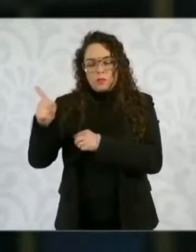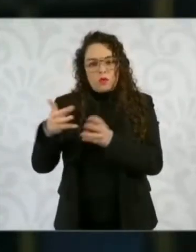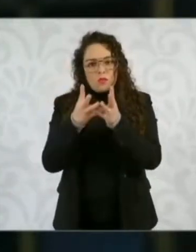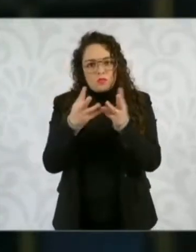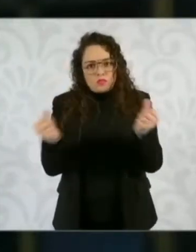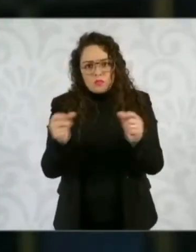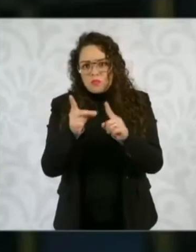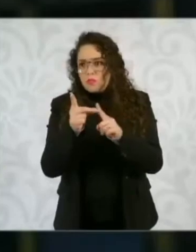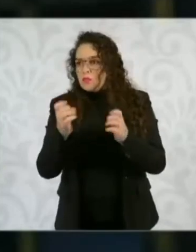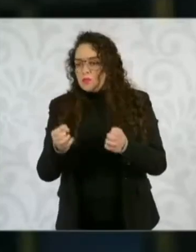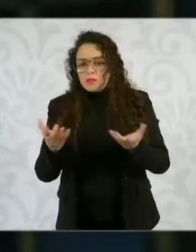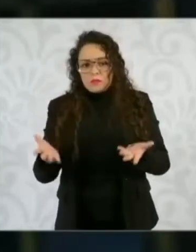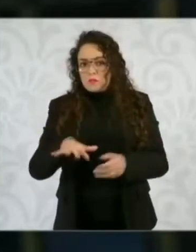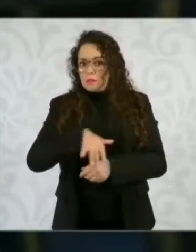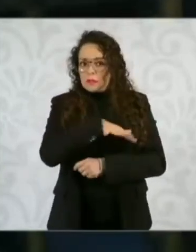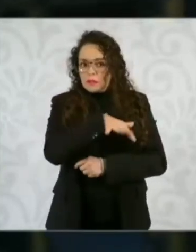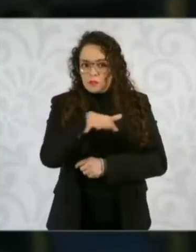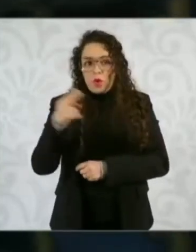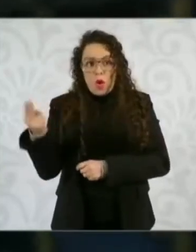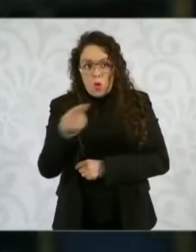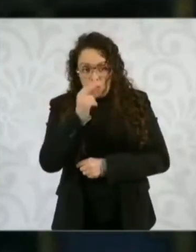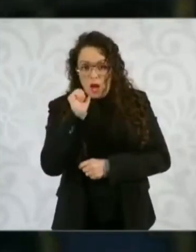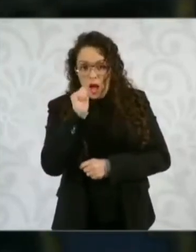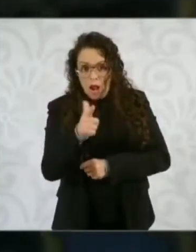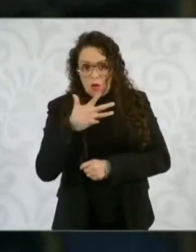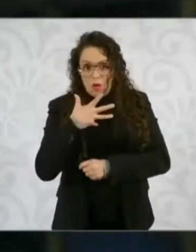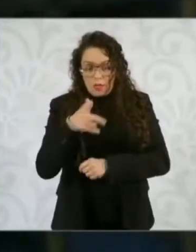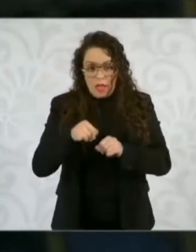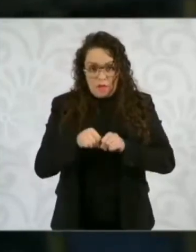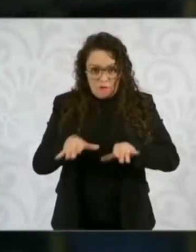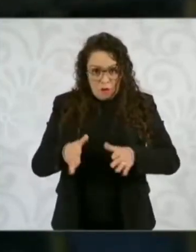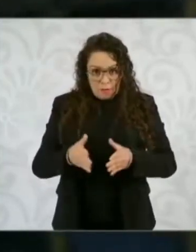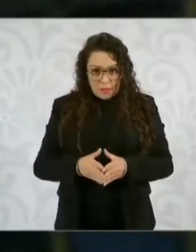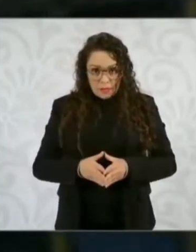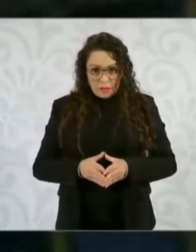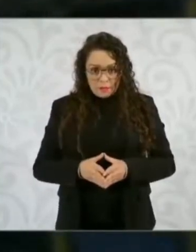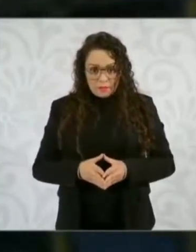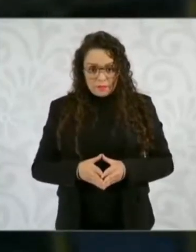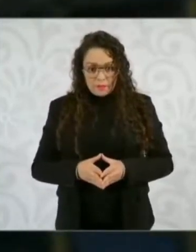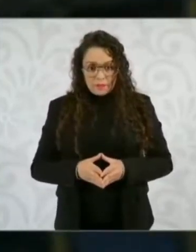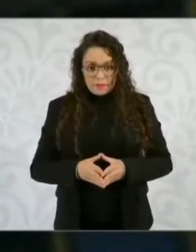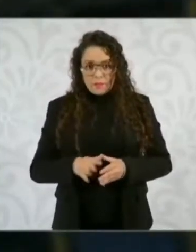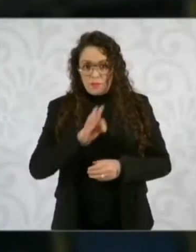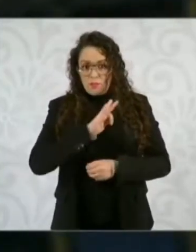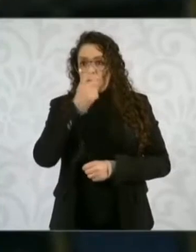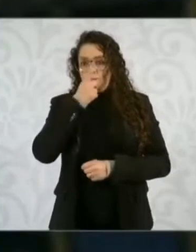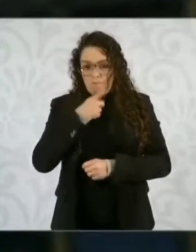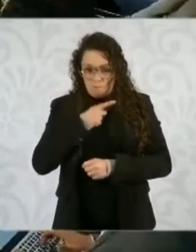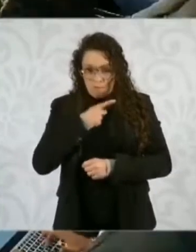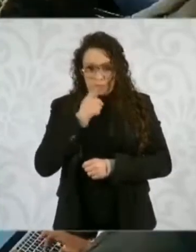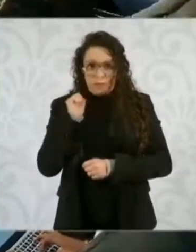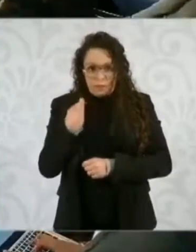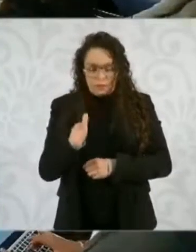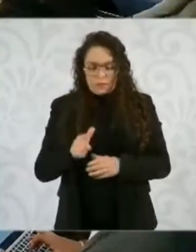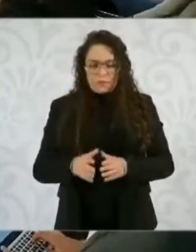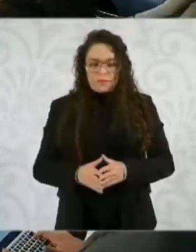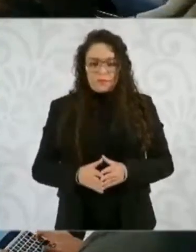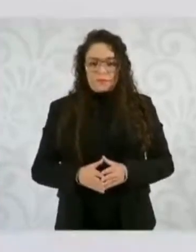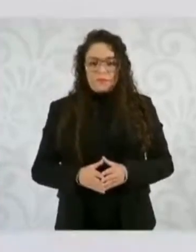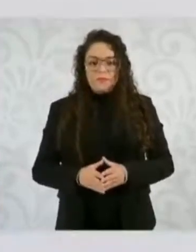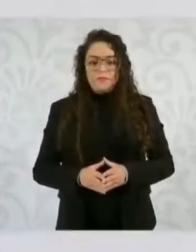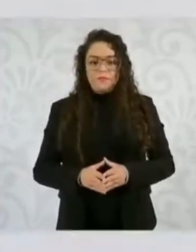no sé si tenga alguna información o que se sepa de este proceso de búsqueda lo que nos pudiera informar. Muchas gracias. Sí, están